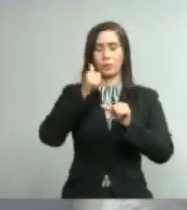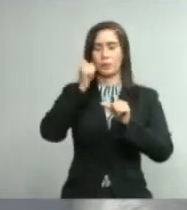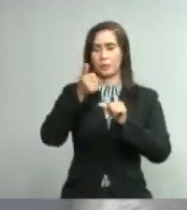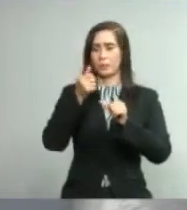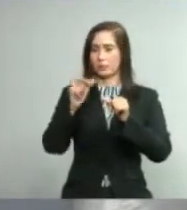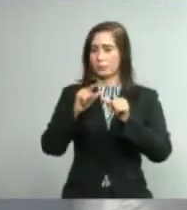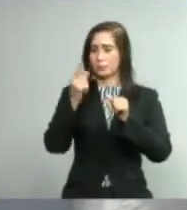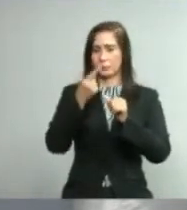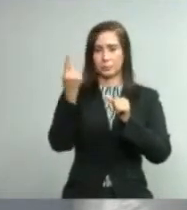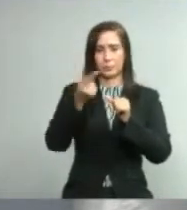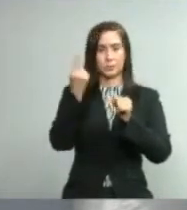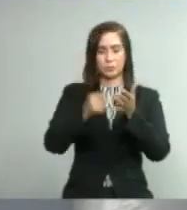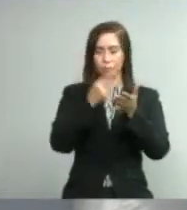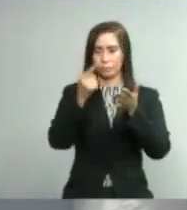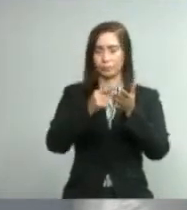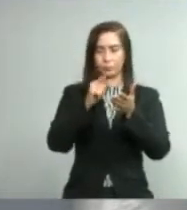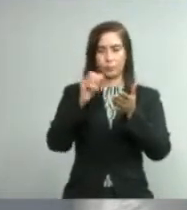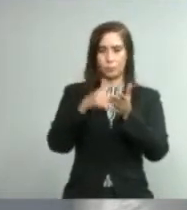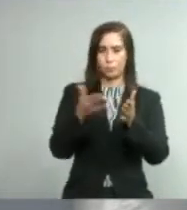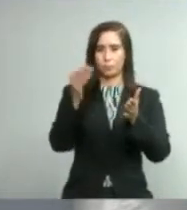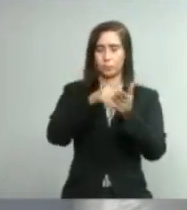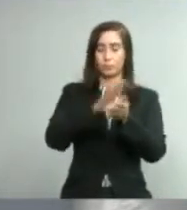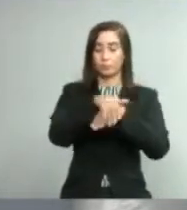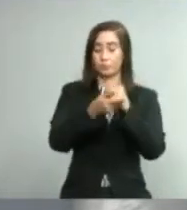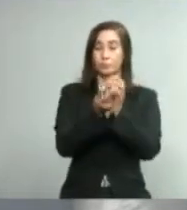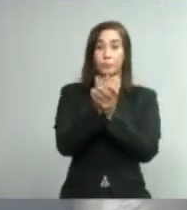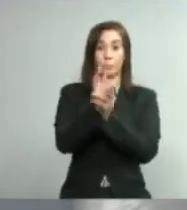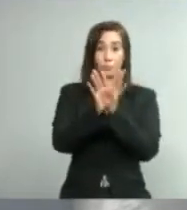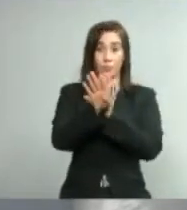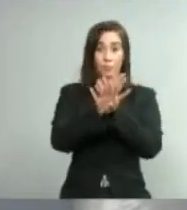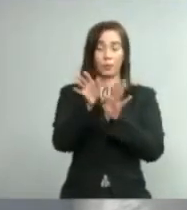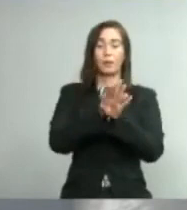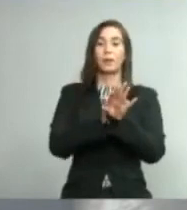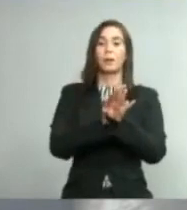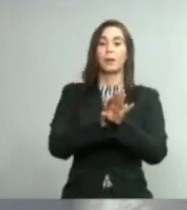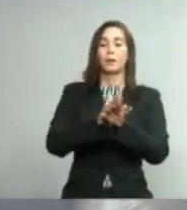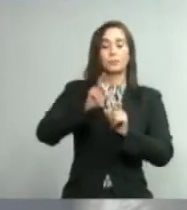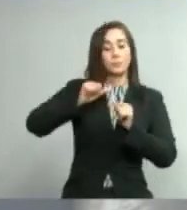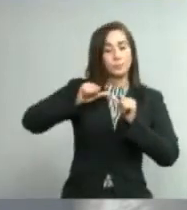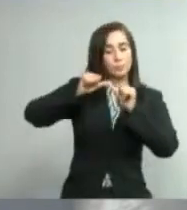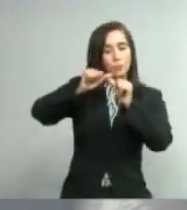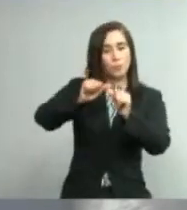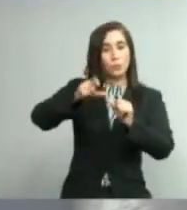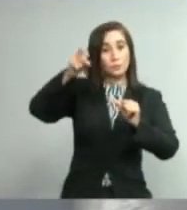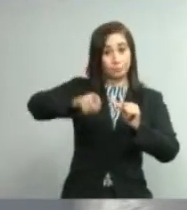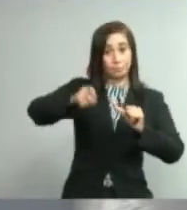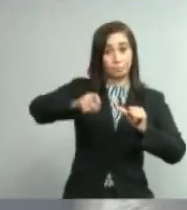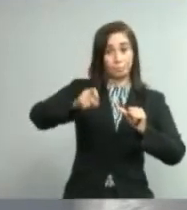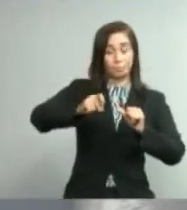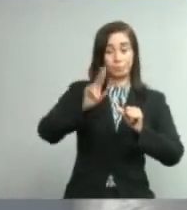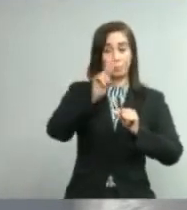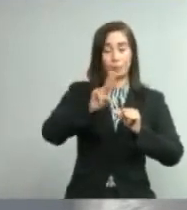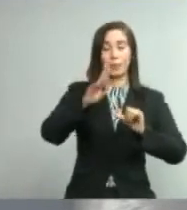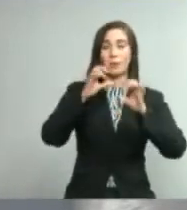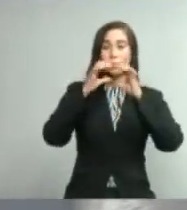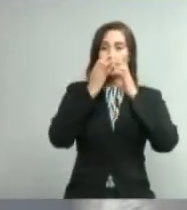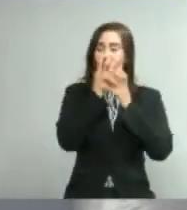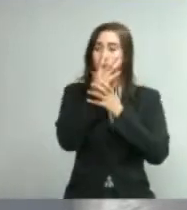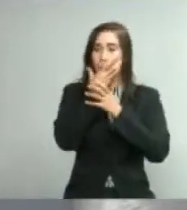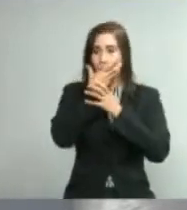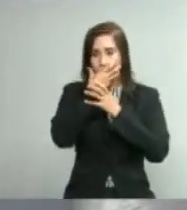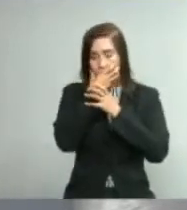agua abundante, mantener el uso obligatorio de la mascarilla en el espacio público